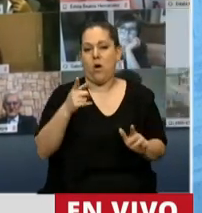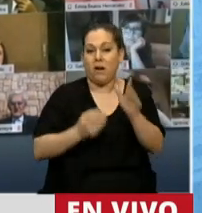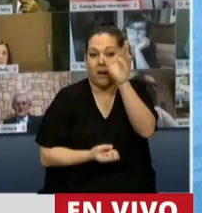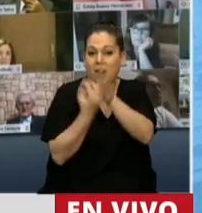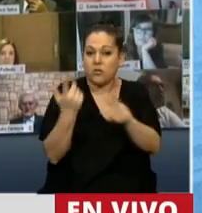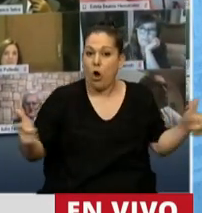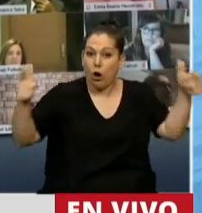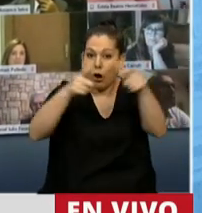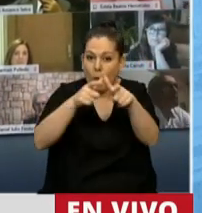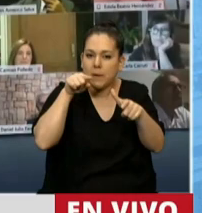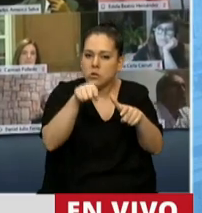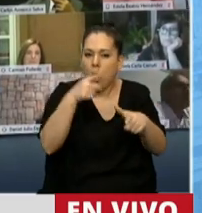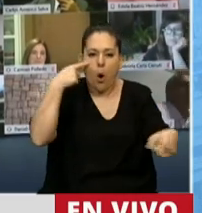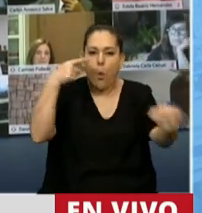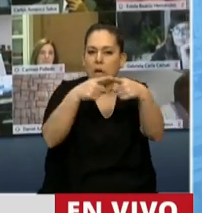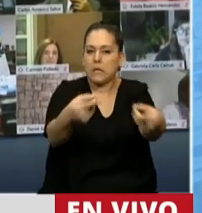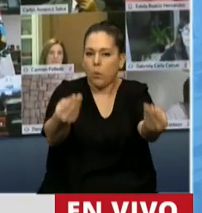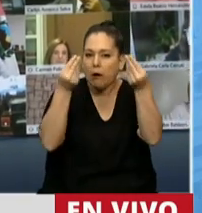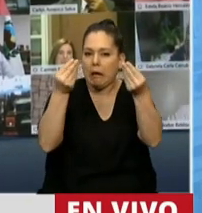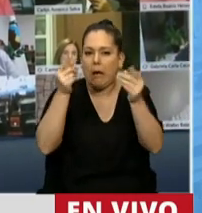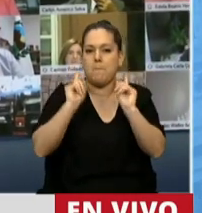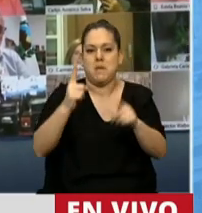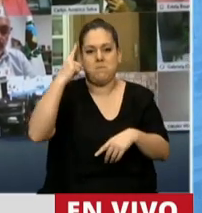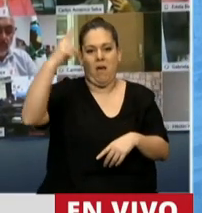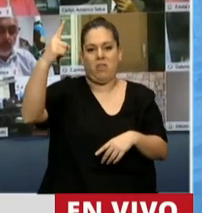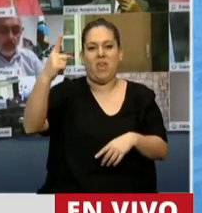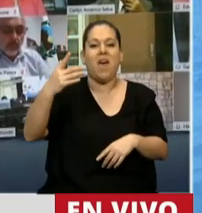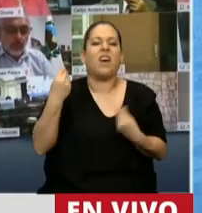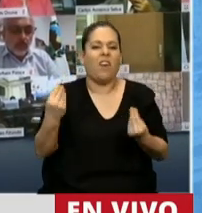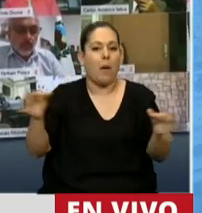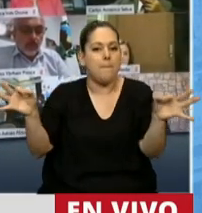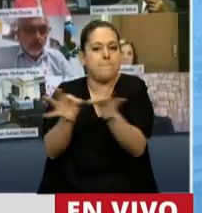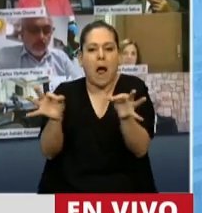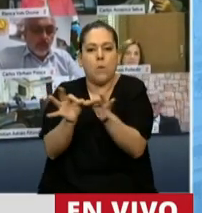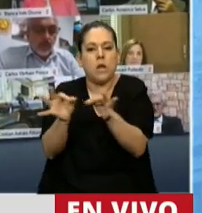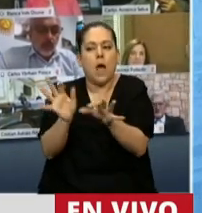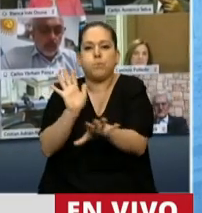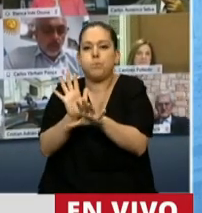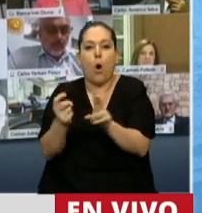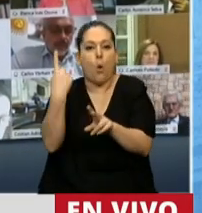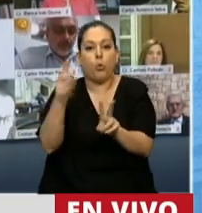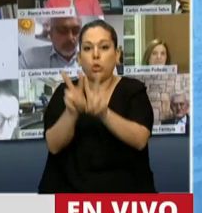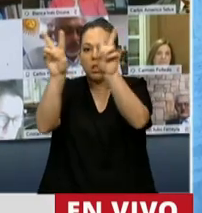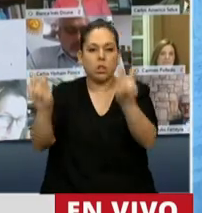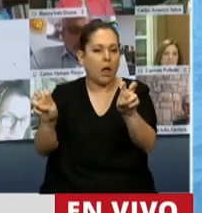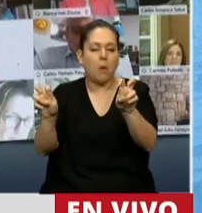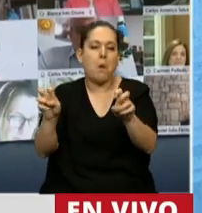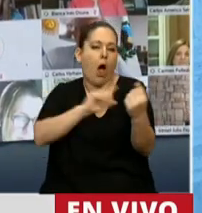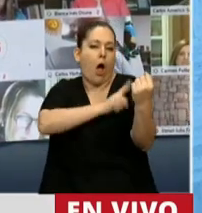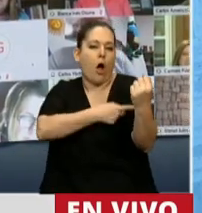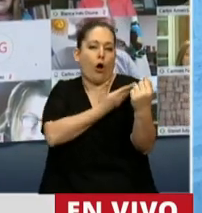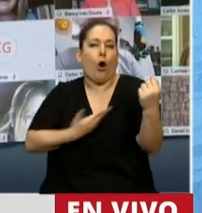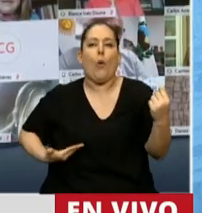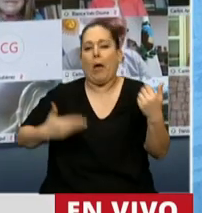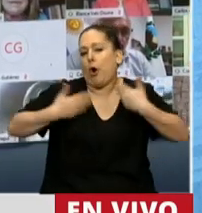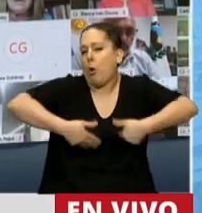tiene como norte esa idea, que Malvinas sea una cuestión que trascienda a los gobiernos,